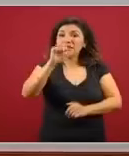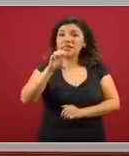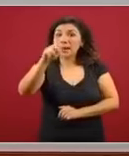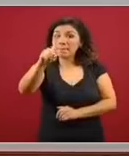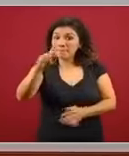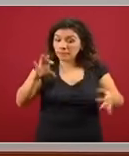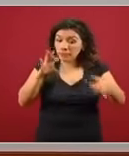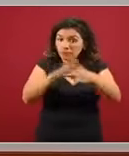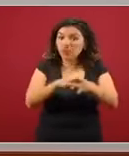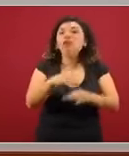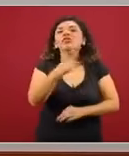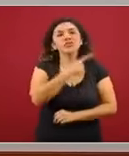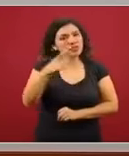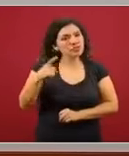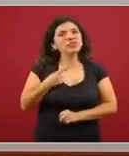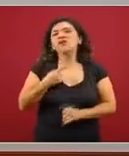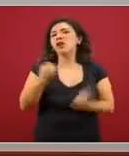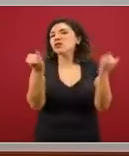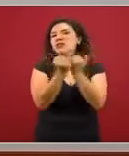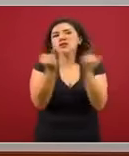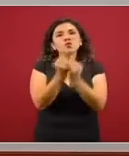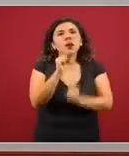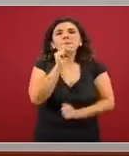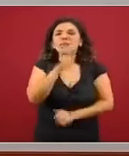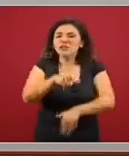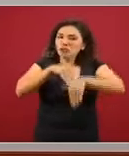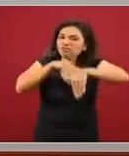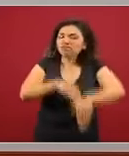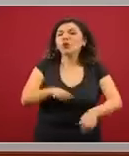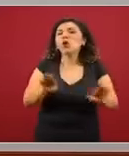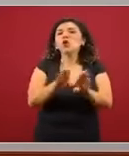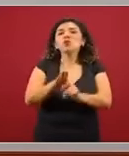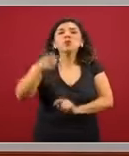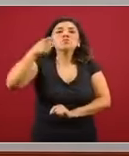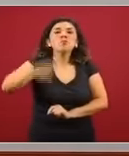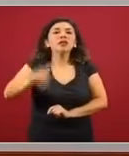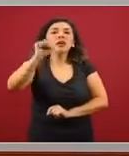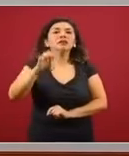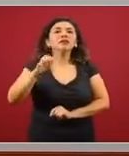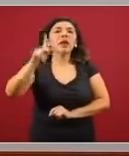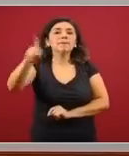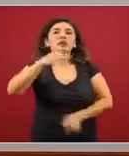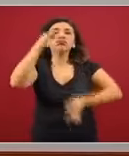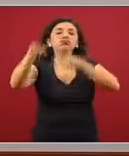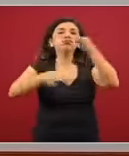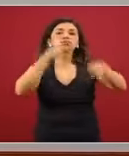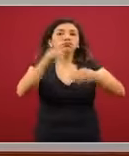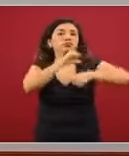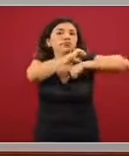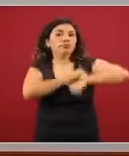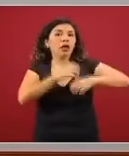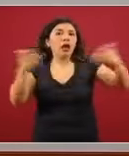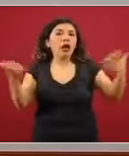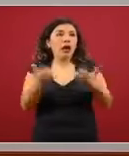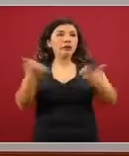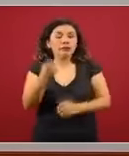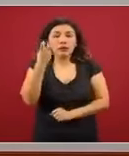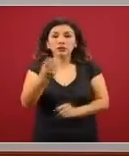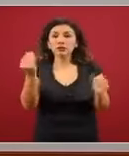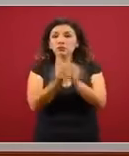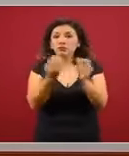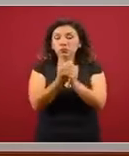estudios deben seguir las mismas disposiciones educativas que emitan las autoridades en esta materia,